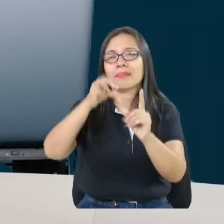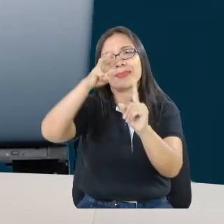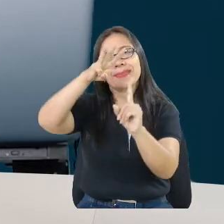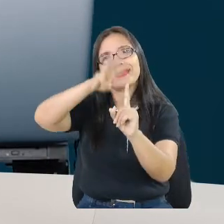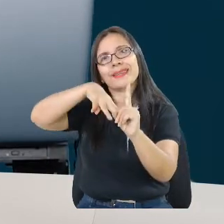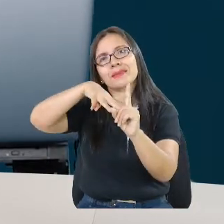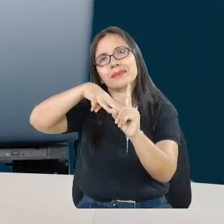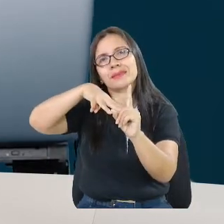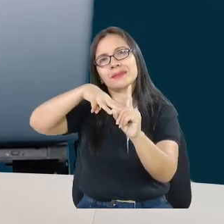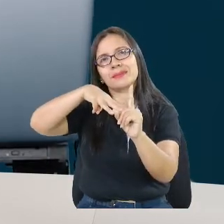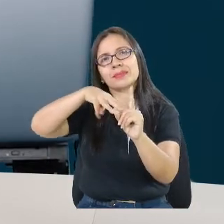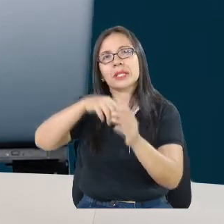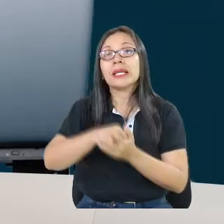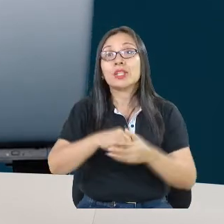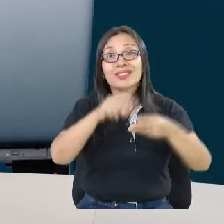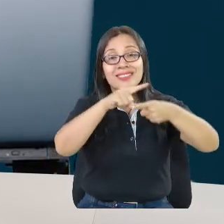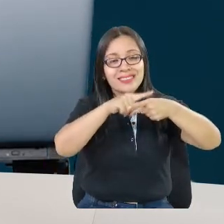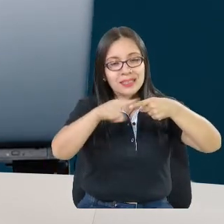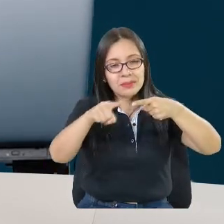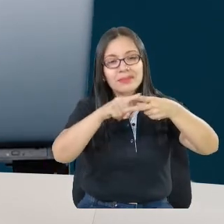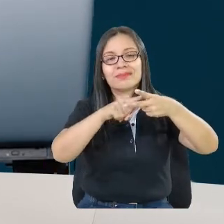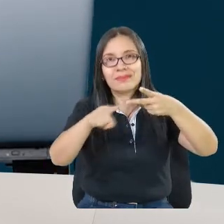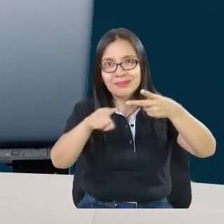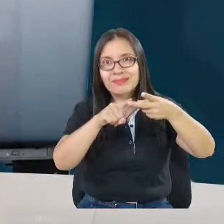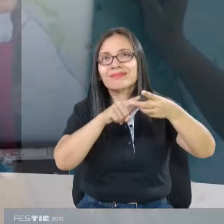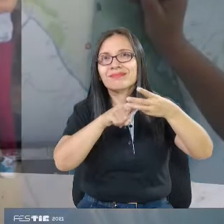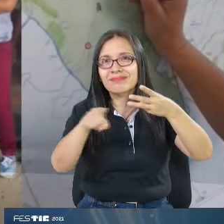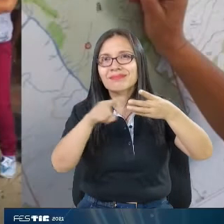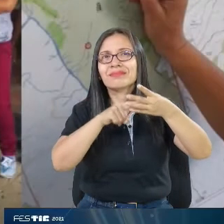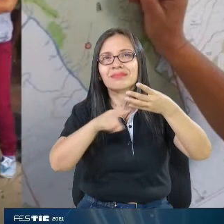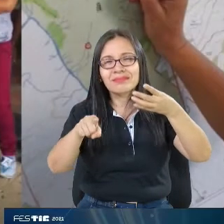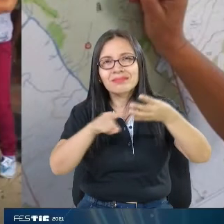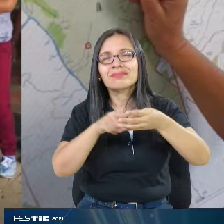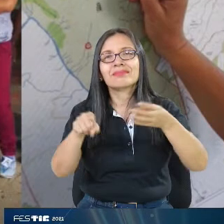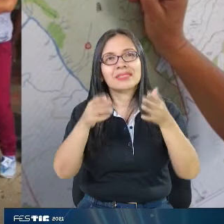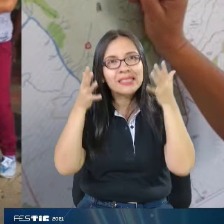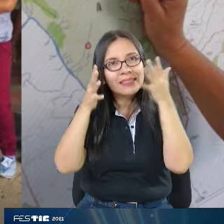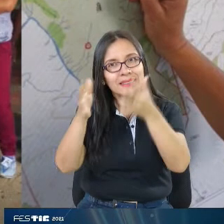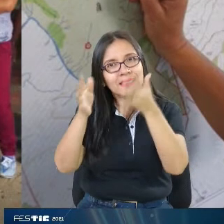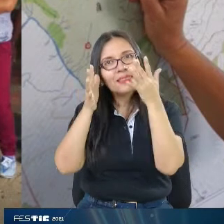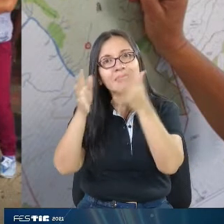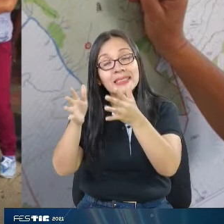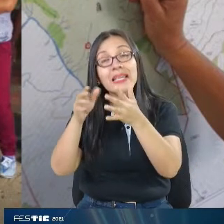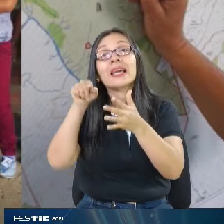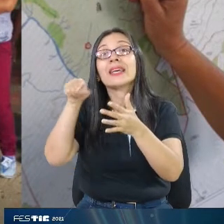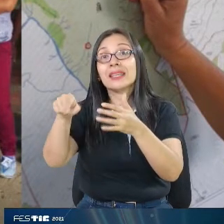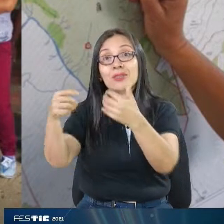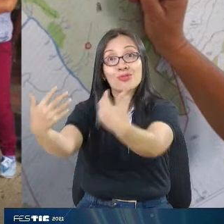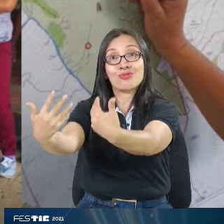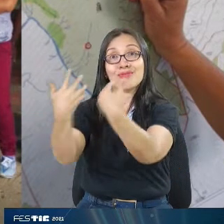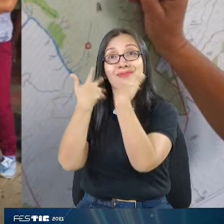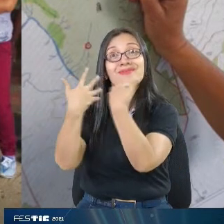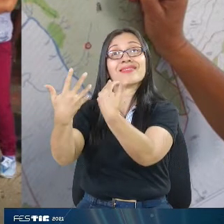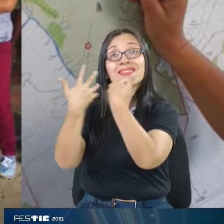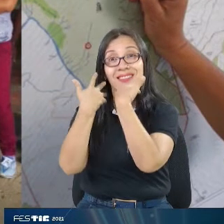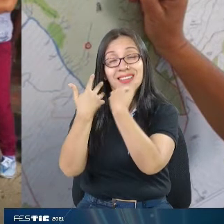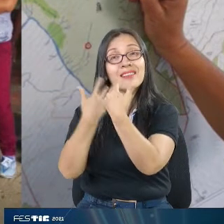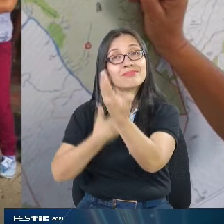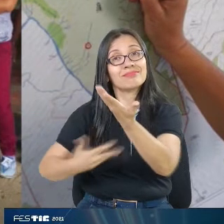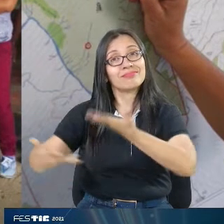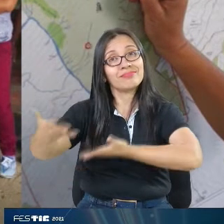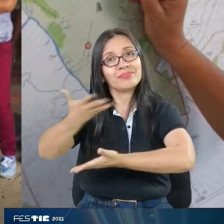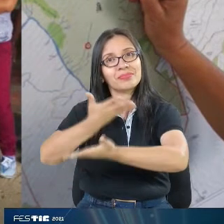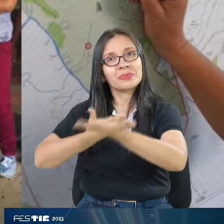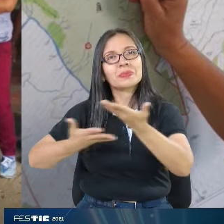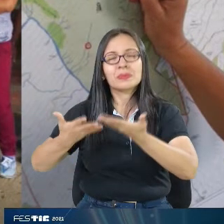donde cada semana nos vemos en sus territorios y les enseñamos. Y ellos nos enseñan también en el proceso. Y esto es lo